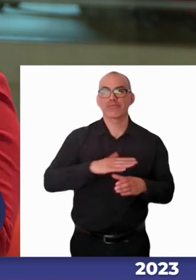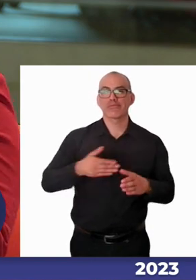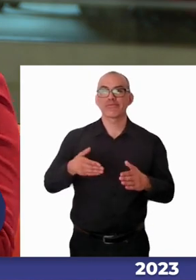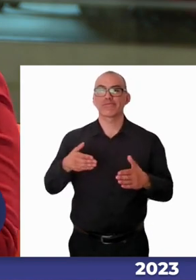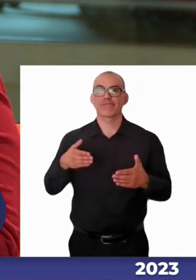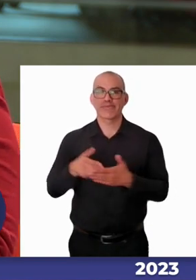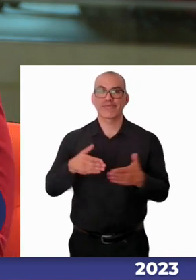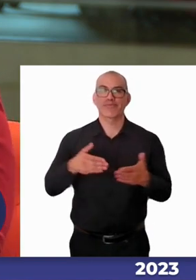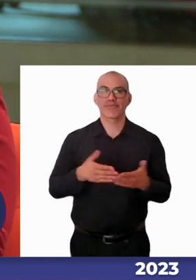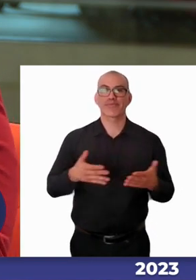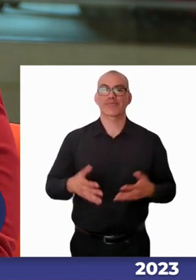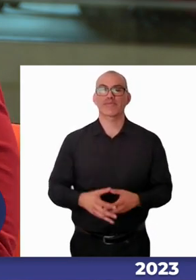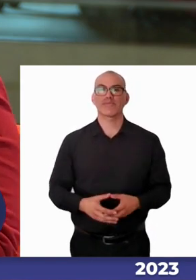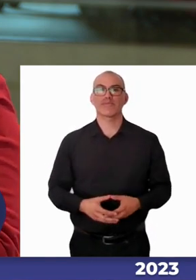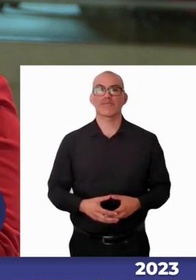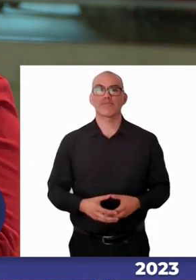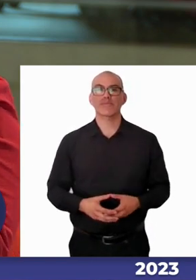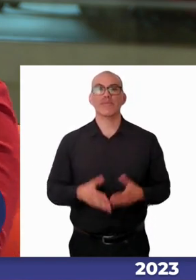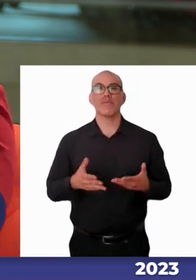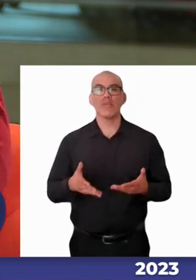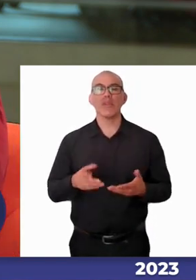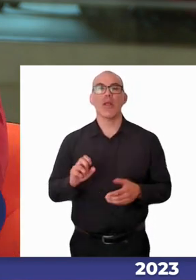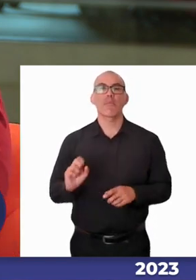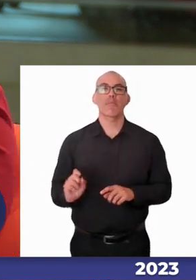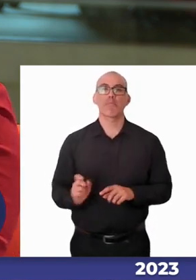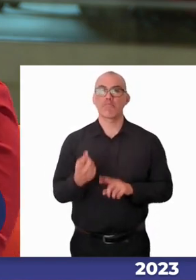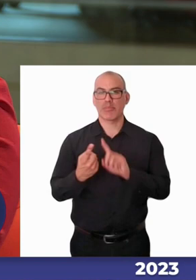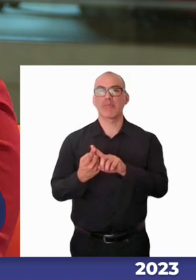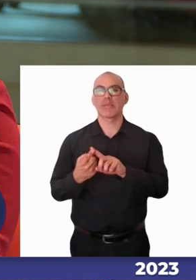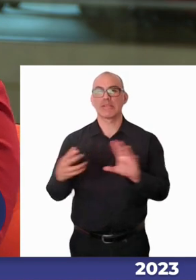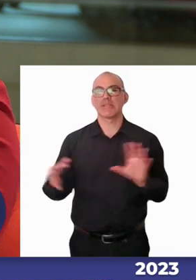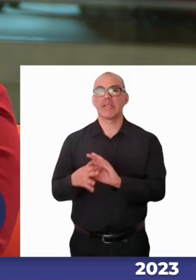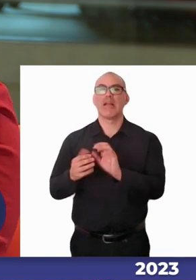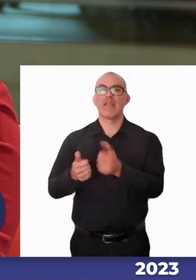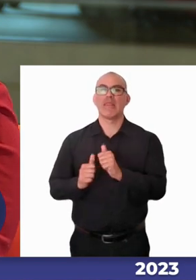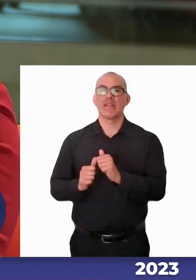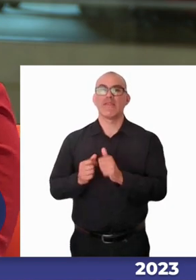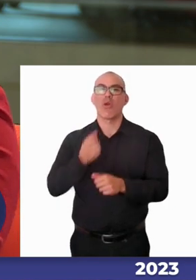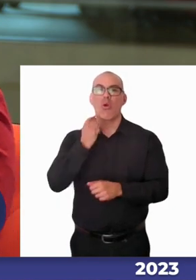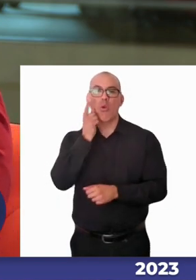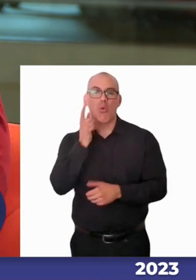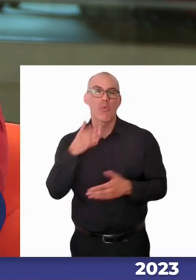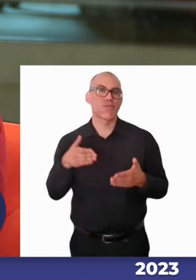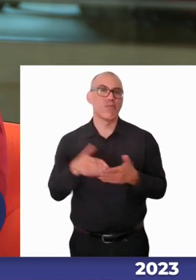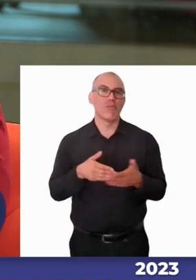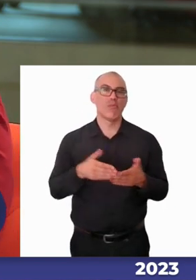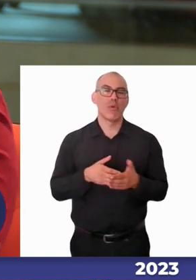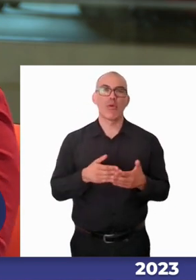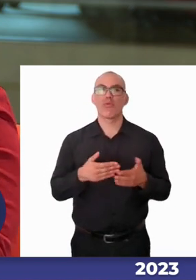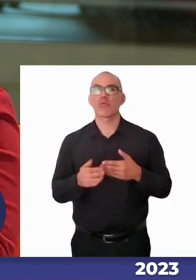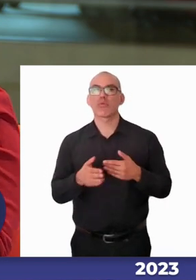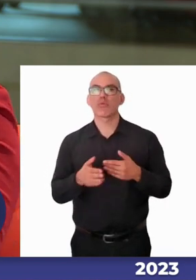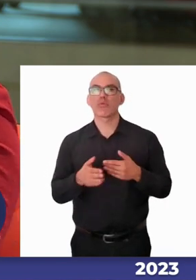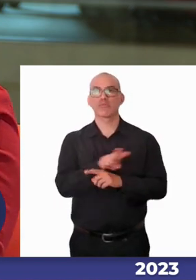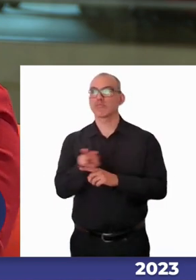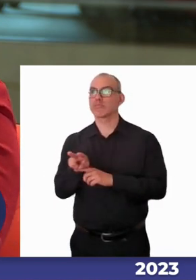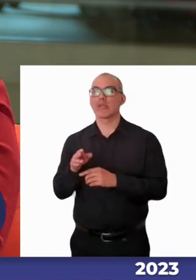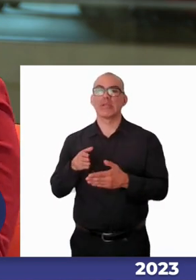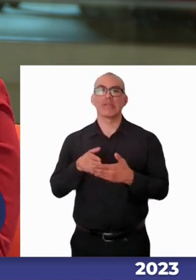esto nos manda al primer desafío o sea qué barrera tenemos enfrente y cómo nosotros la podemos